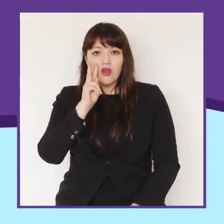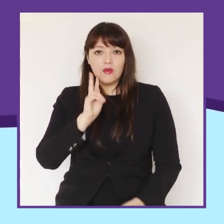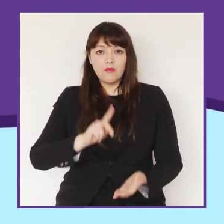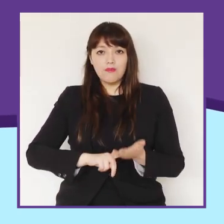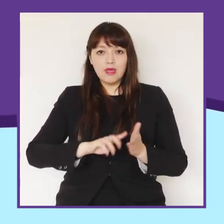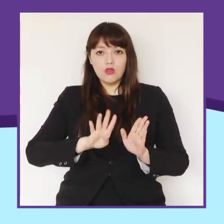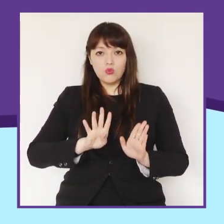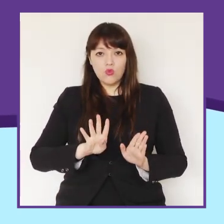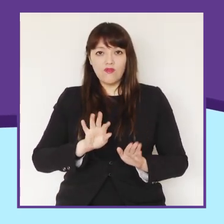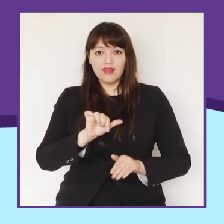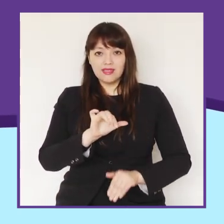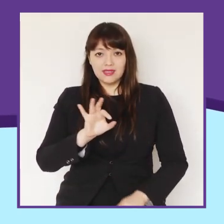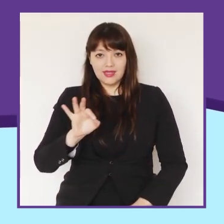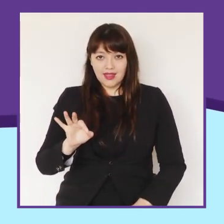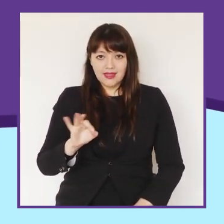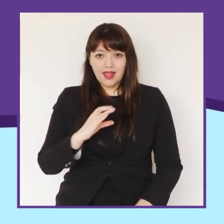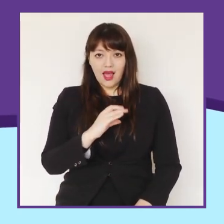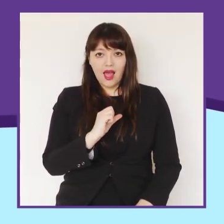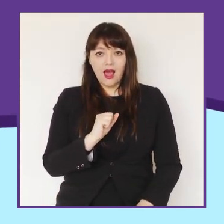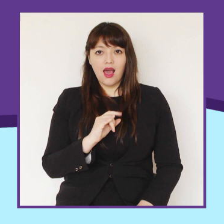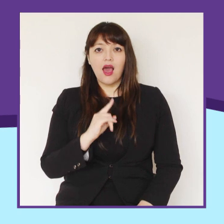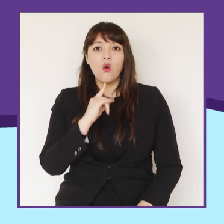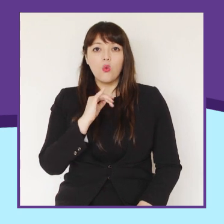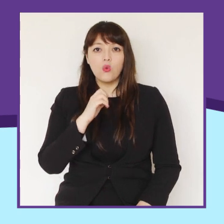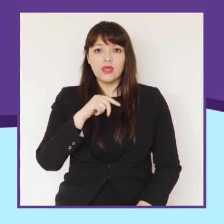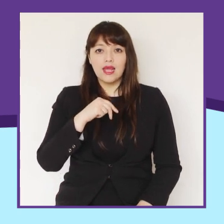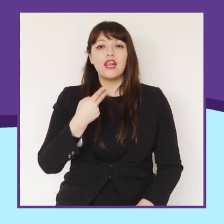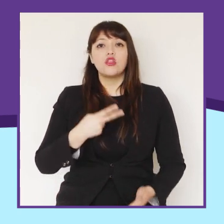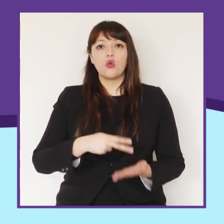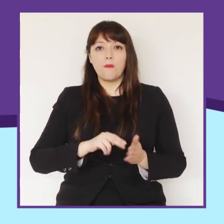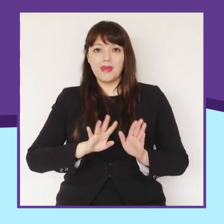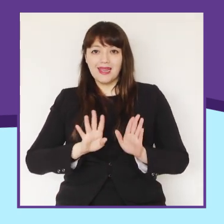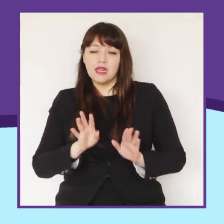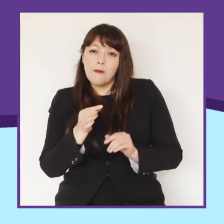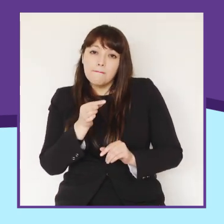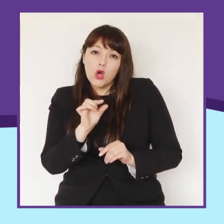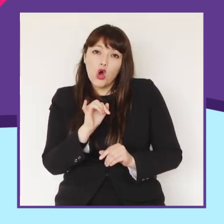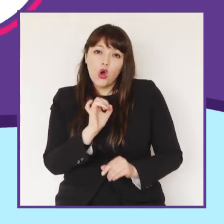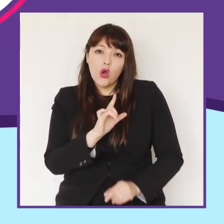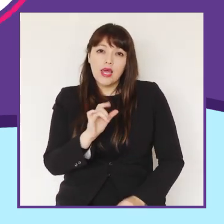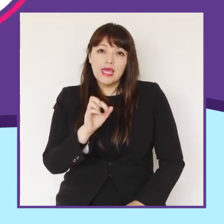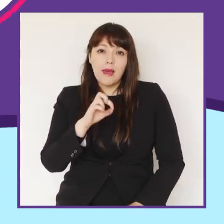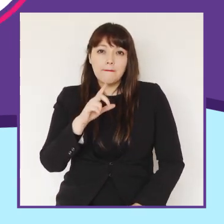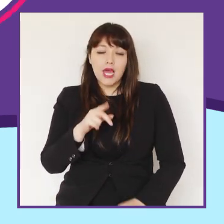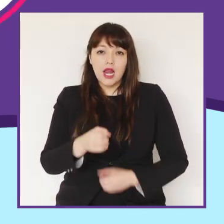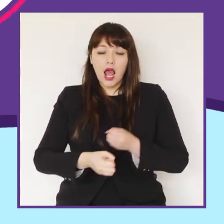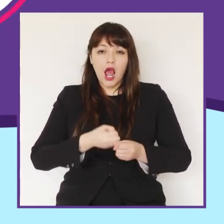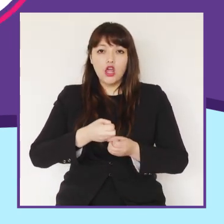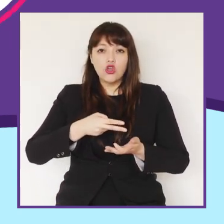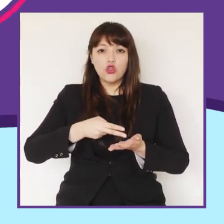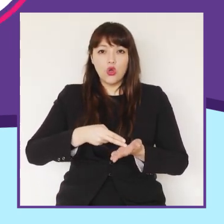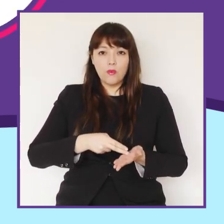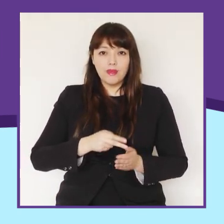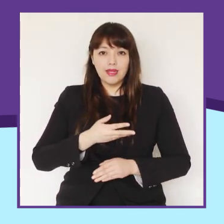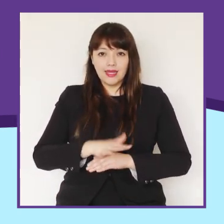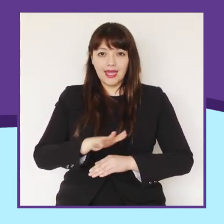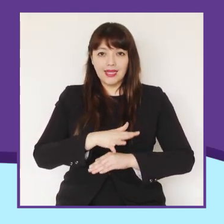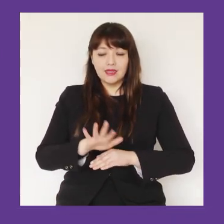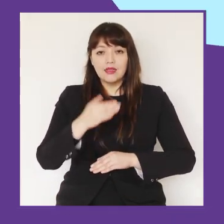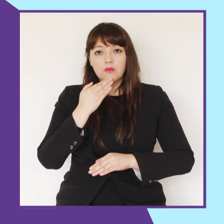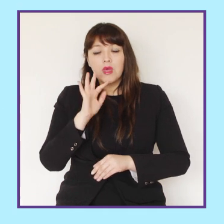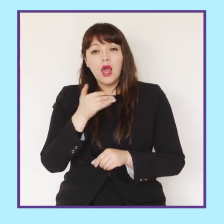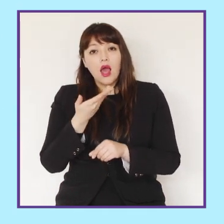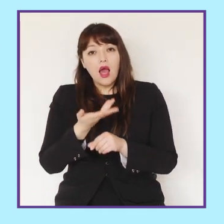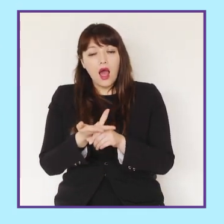Valdivia en 1960, Cauquenes el 2010 y, recientemente, Illapel el 2015. Pero también existen